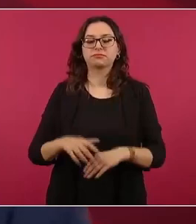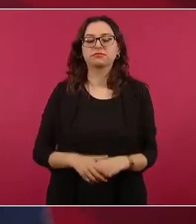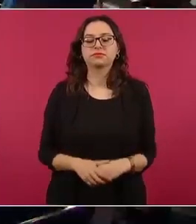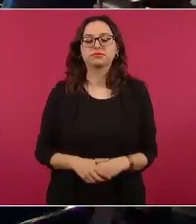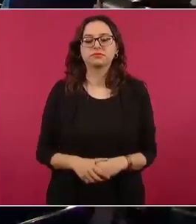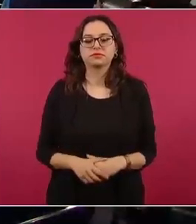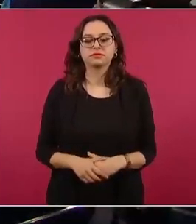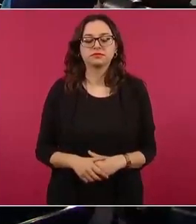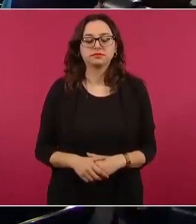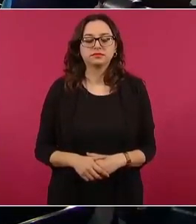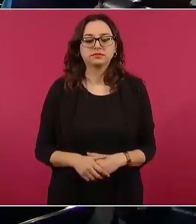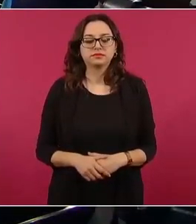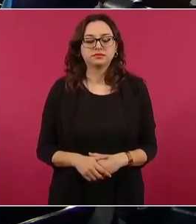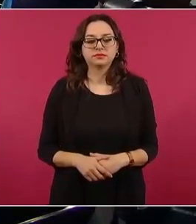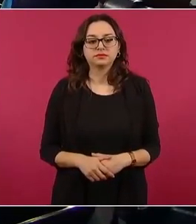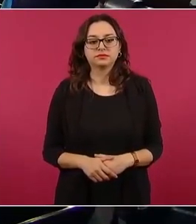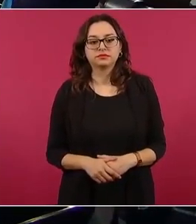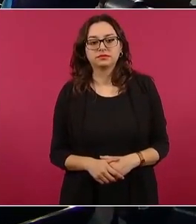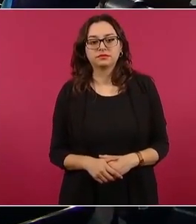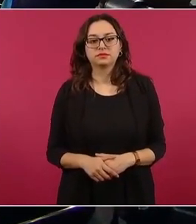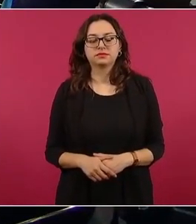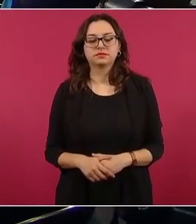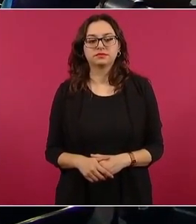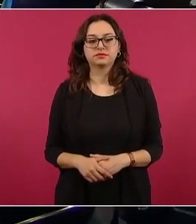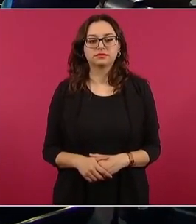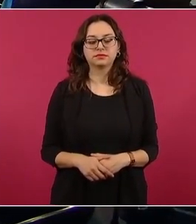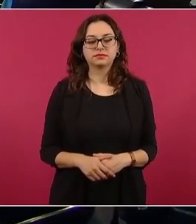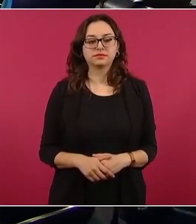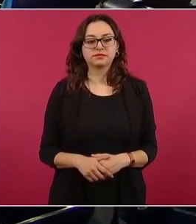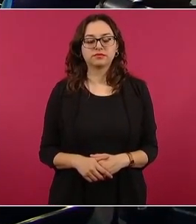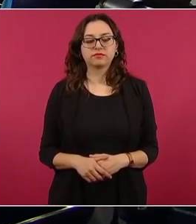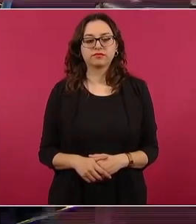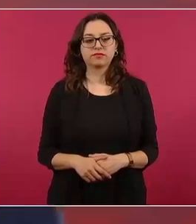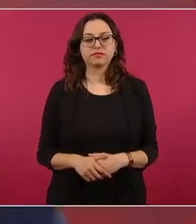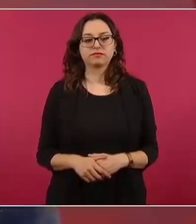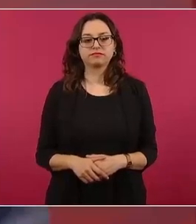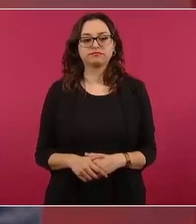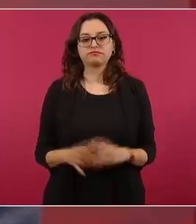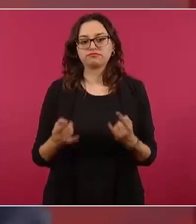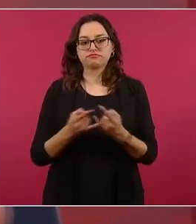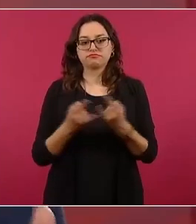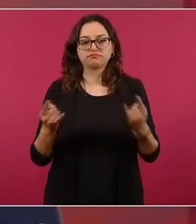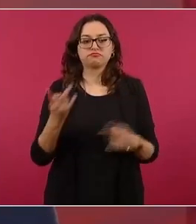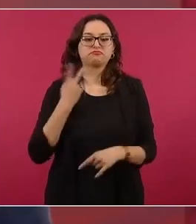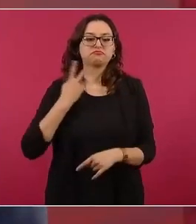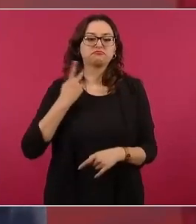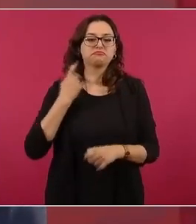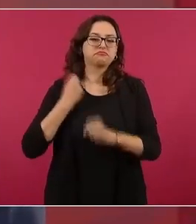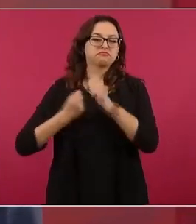historia, la historia política y la historia reciente. decir,